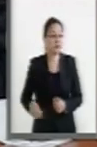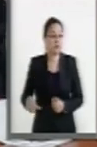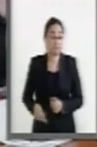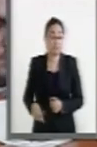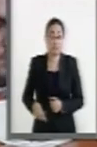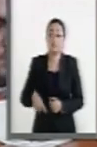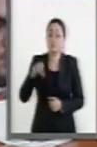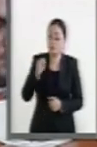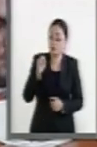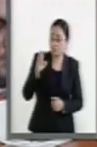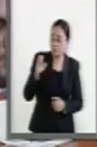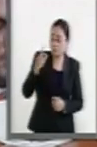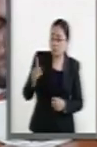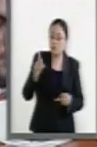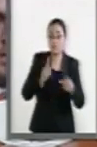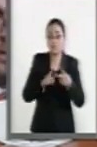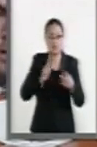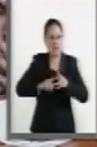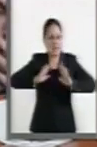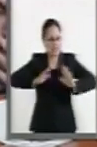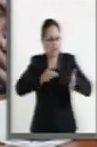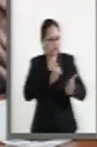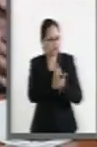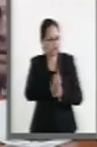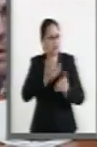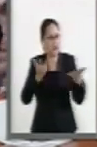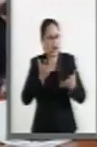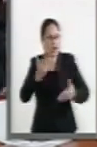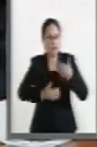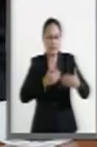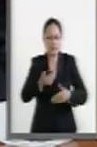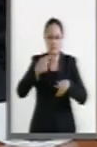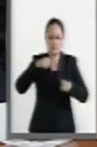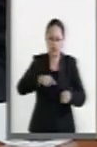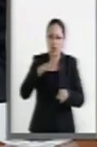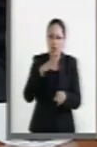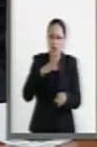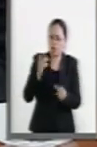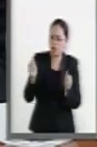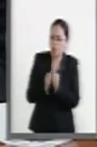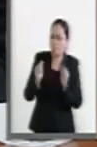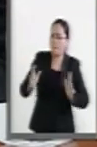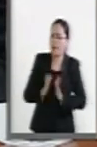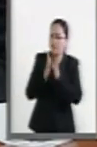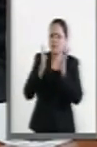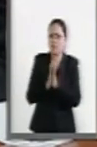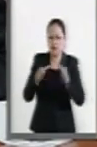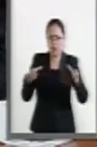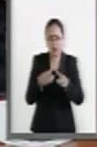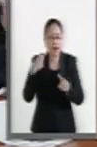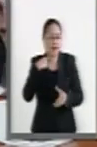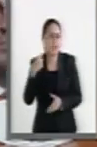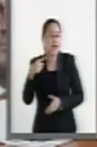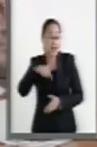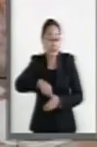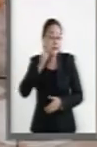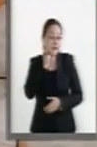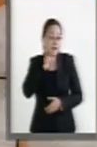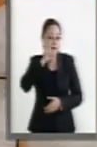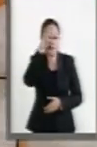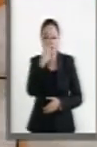Secretaría de Educación Pública, ha tomado cartas en el asunto, con la anuencia y la participación de este Senado de la República.